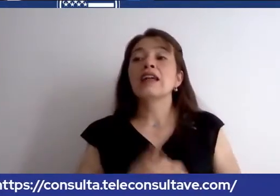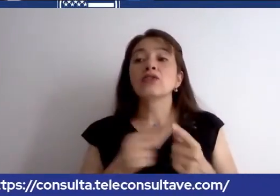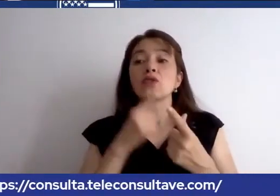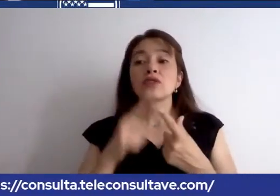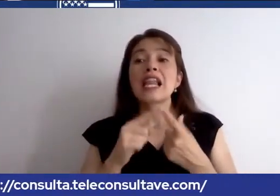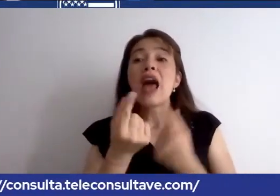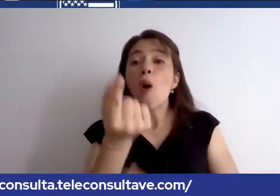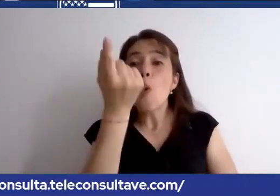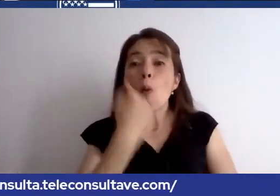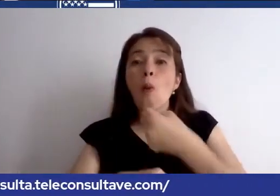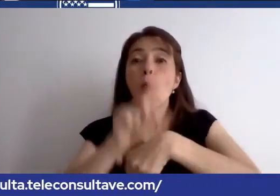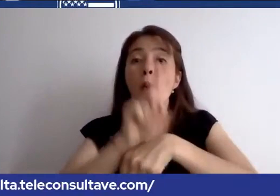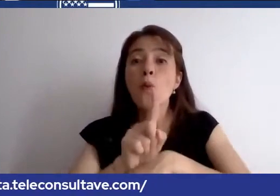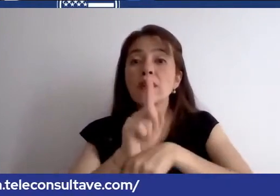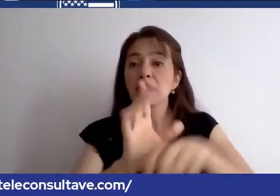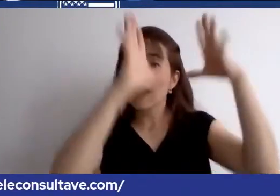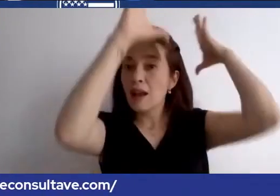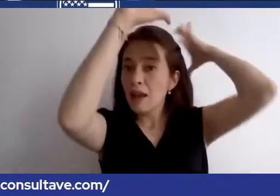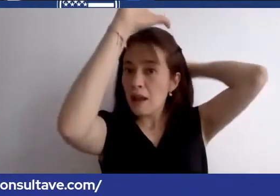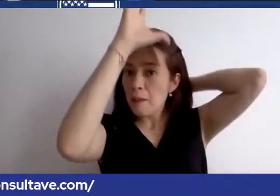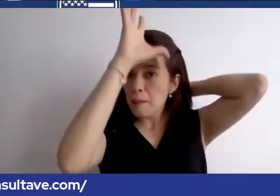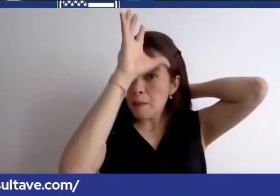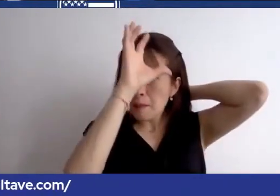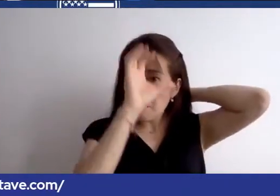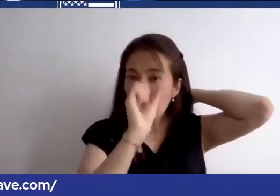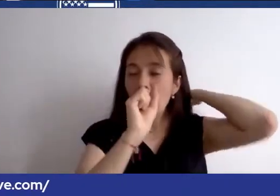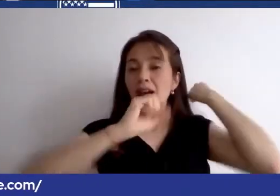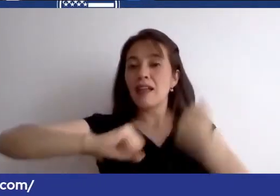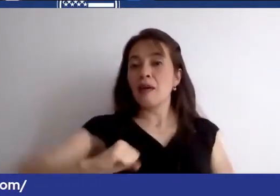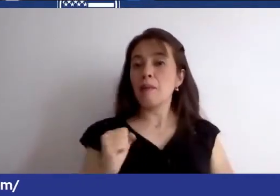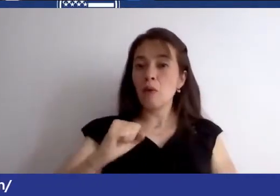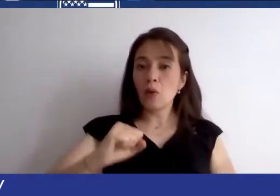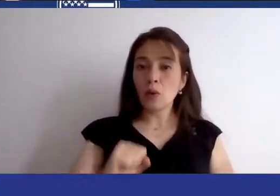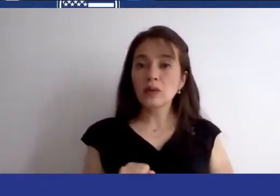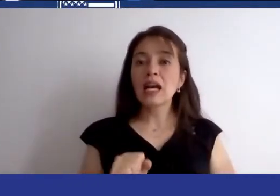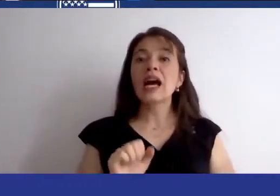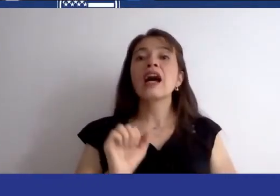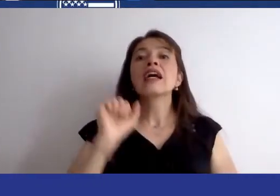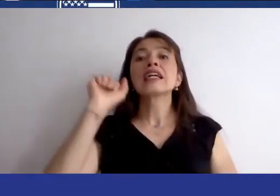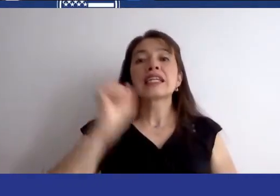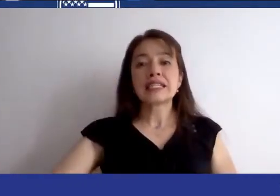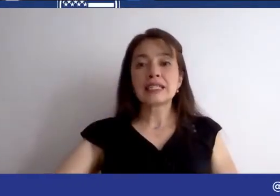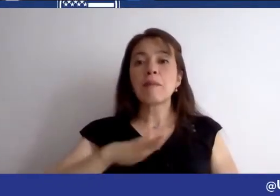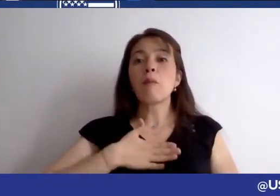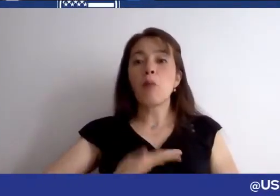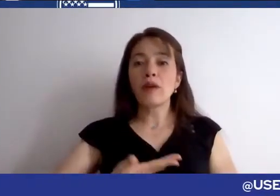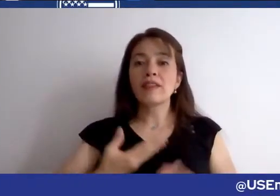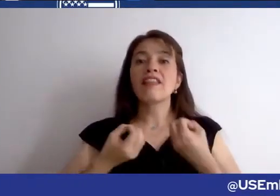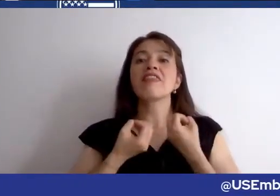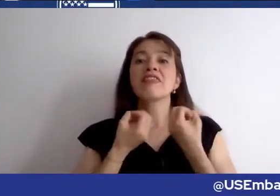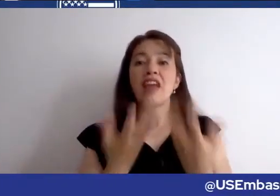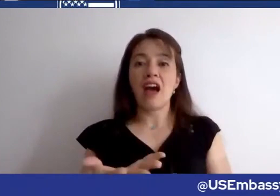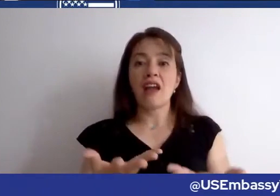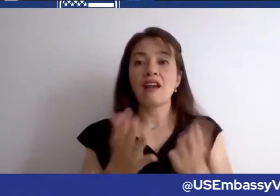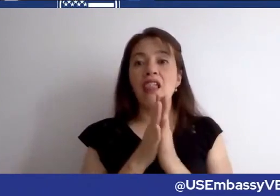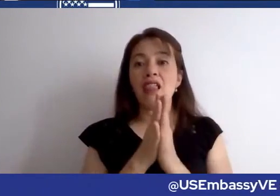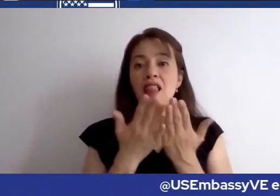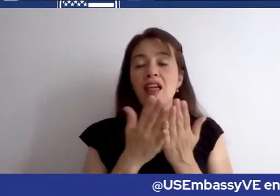embajada es el la única el único puesto que está encargado de